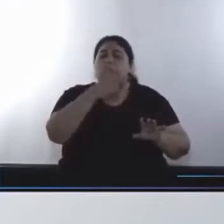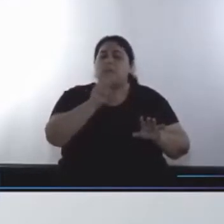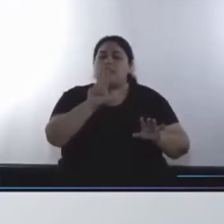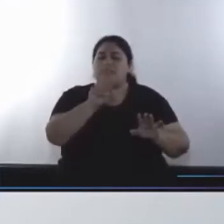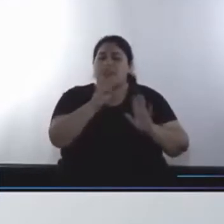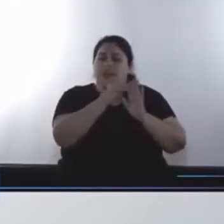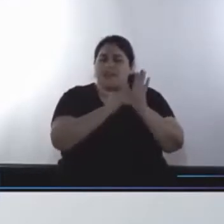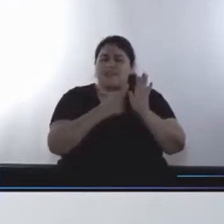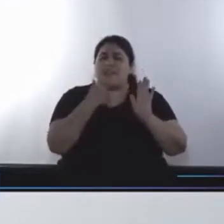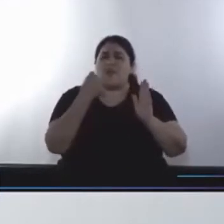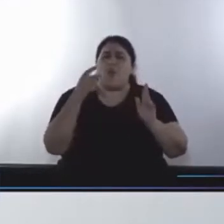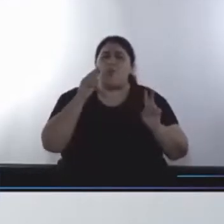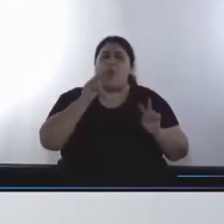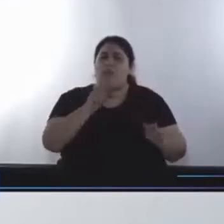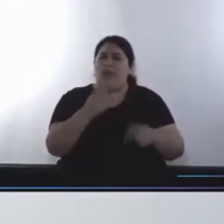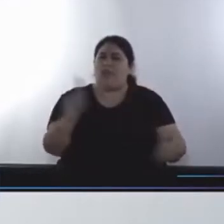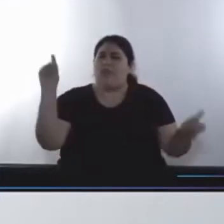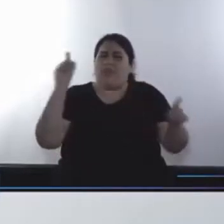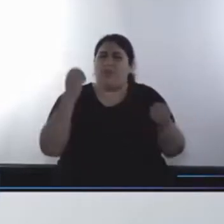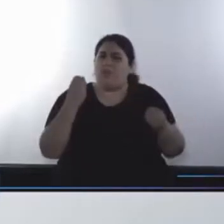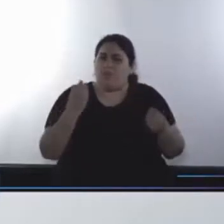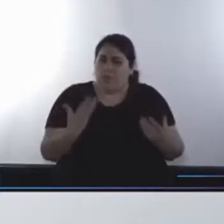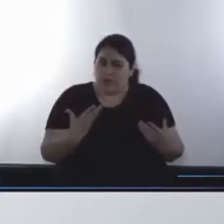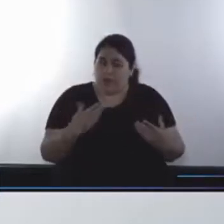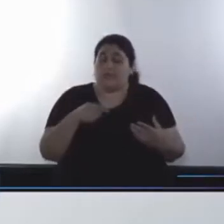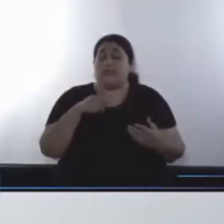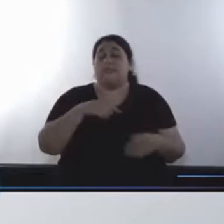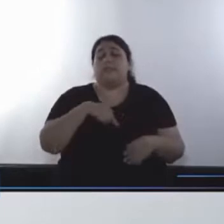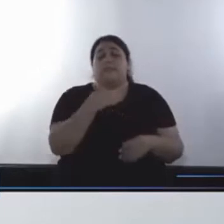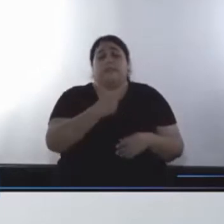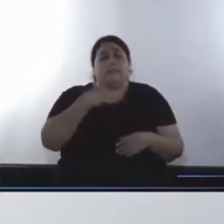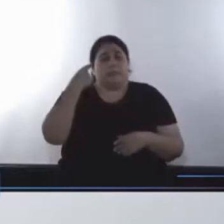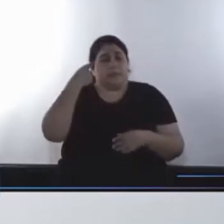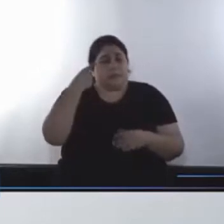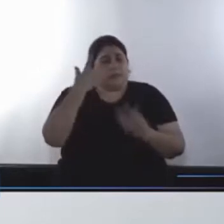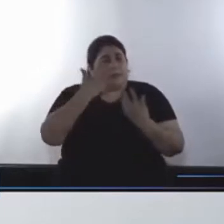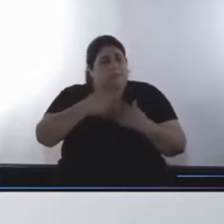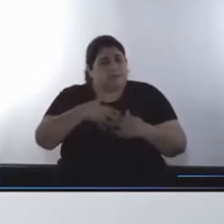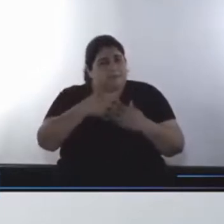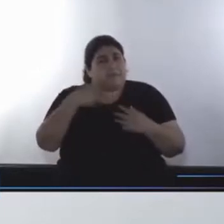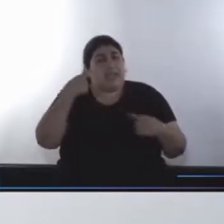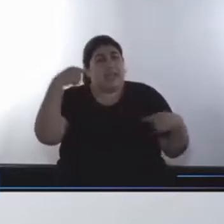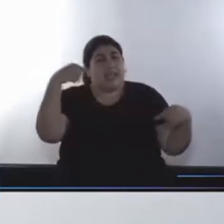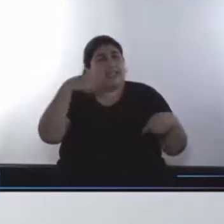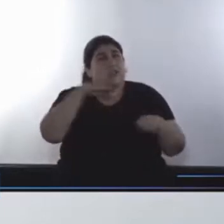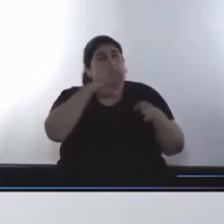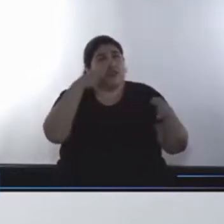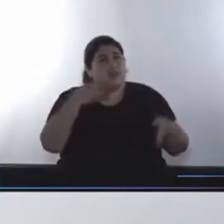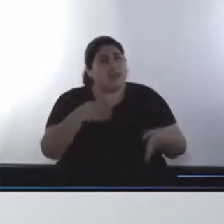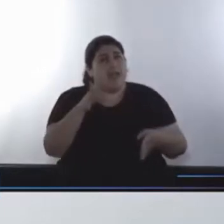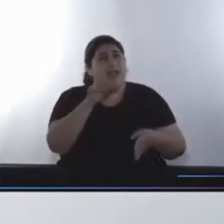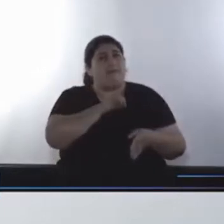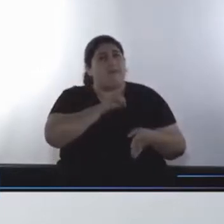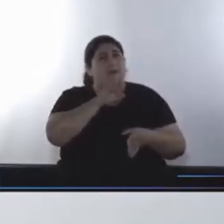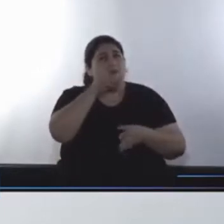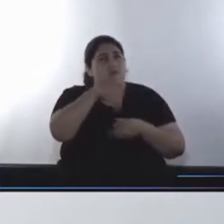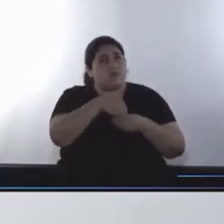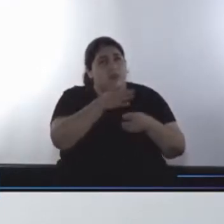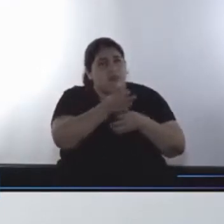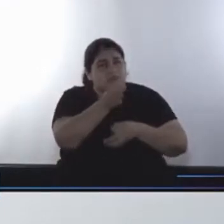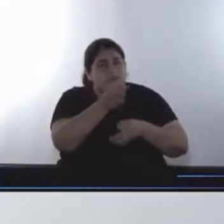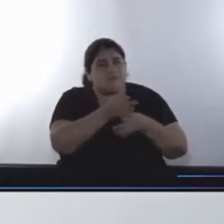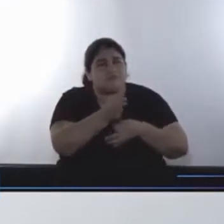Una mirada crítica, porque consideramos que en el ámbito institucional, académico, y de